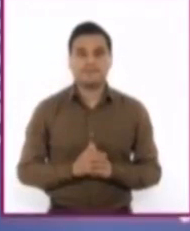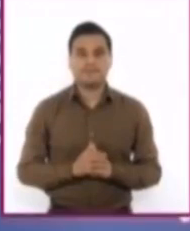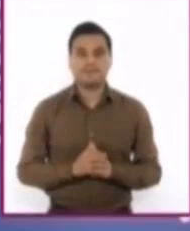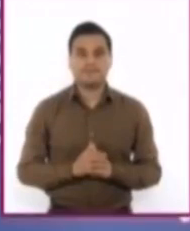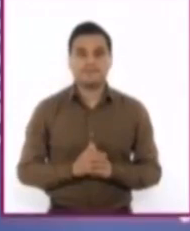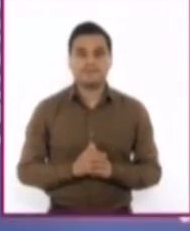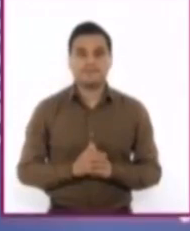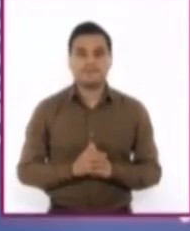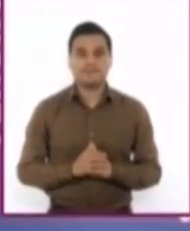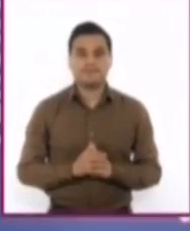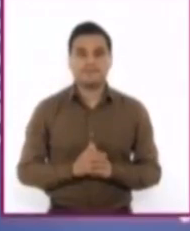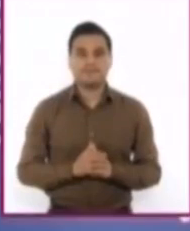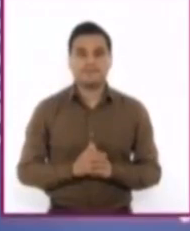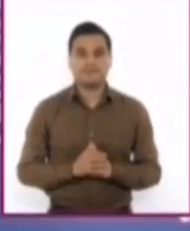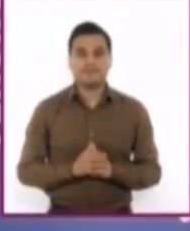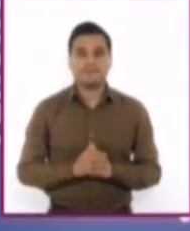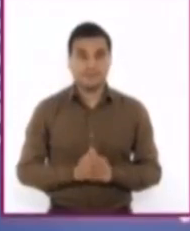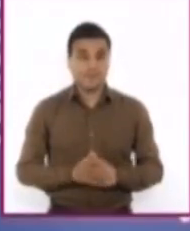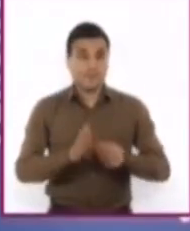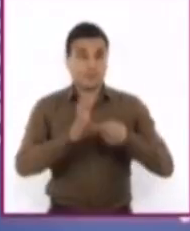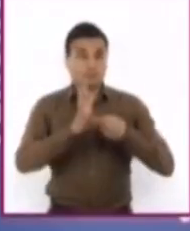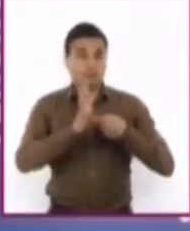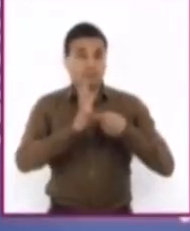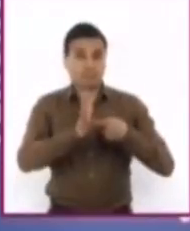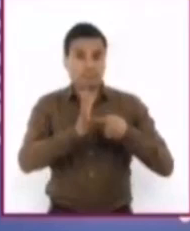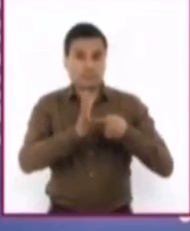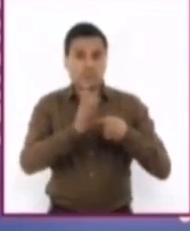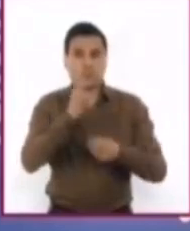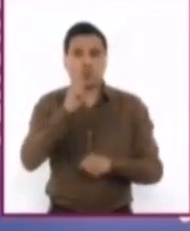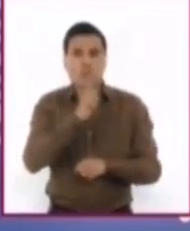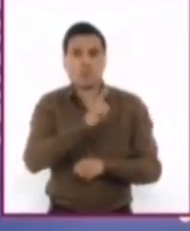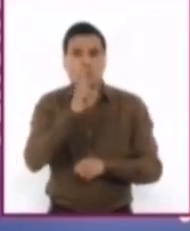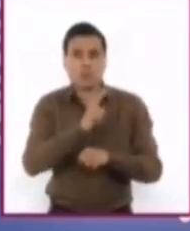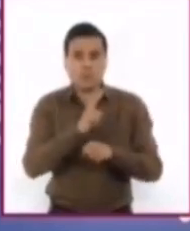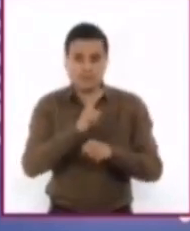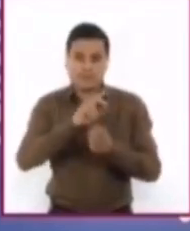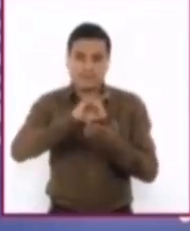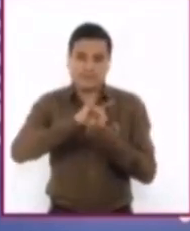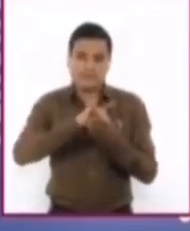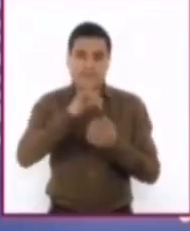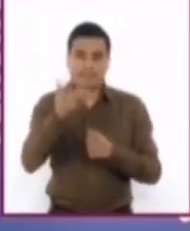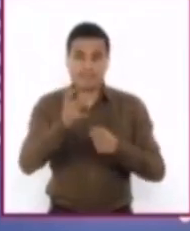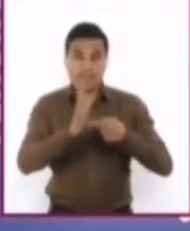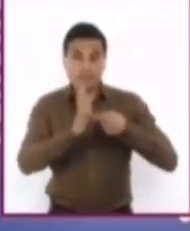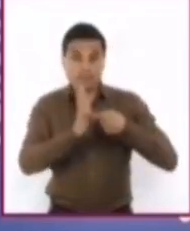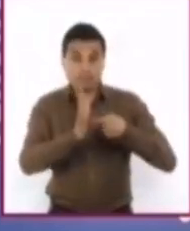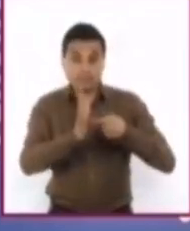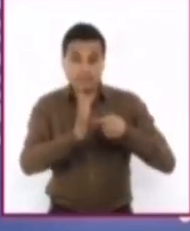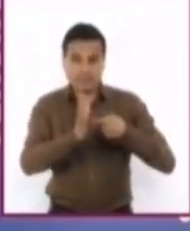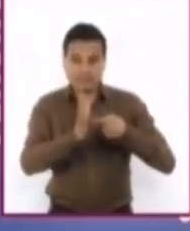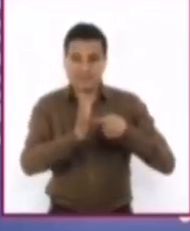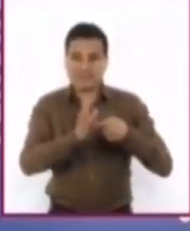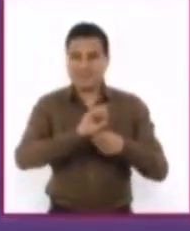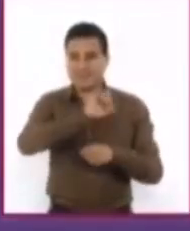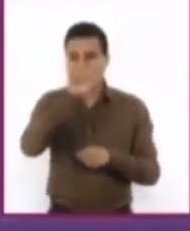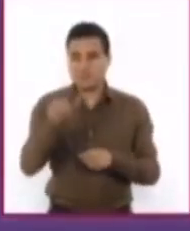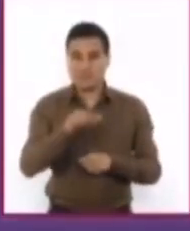Las turbinas eólicas funcionan a través del viento, aunque afectan a las aves rapaces nocturnas.